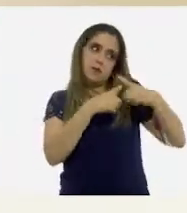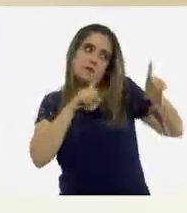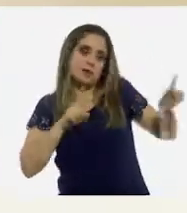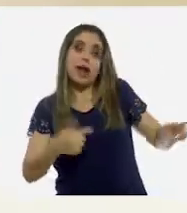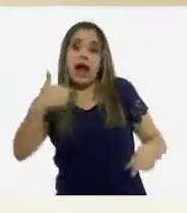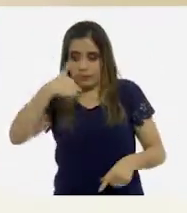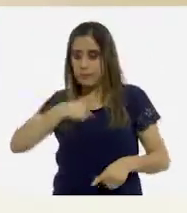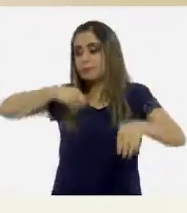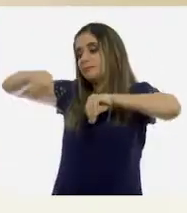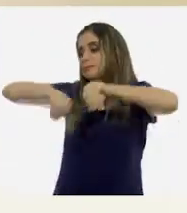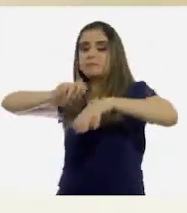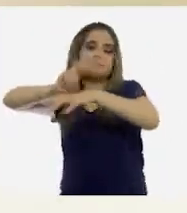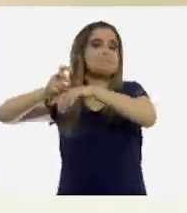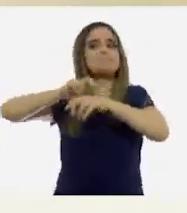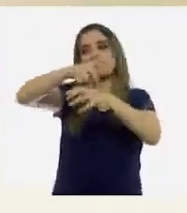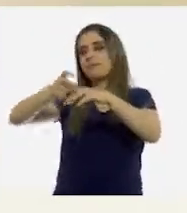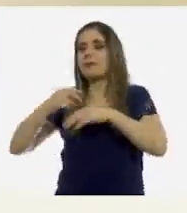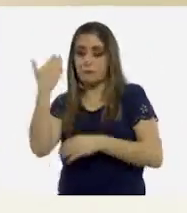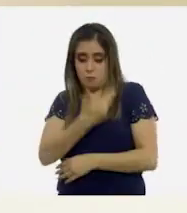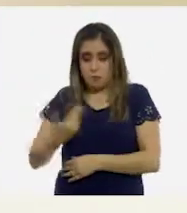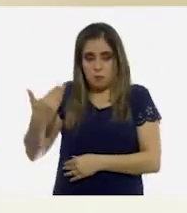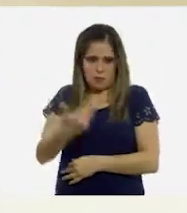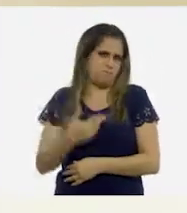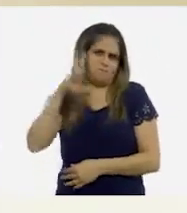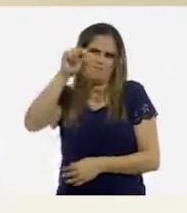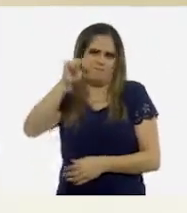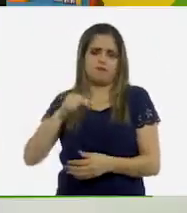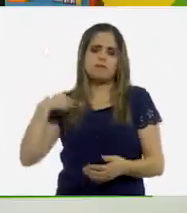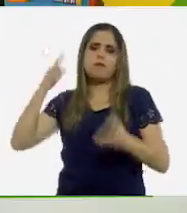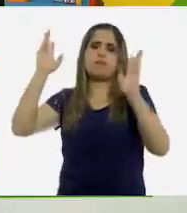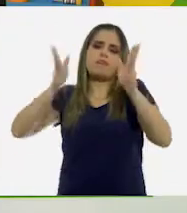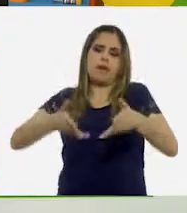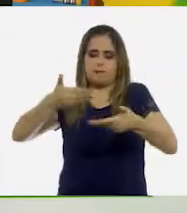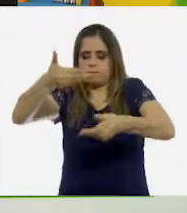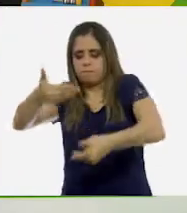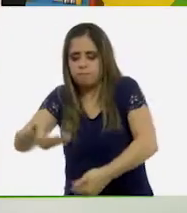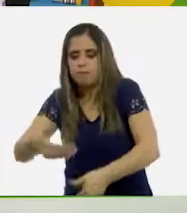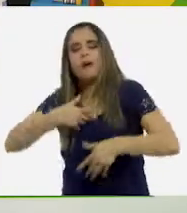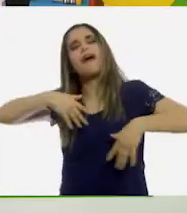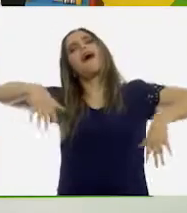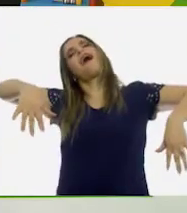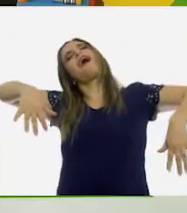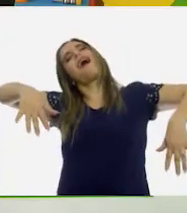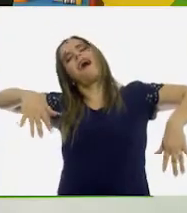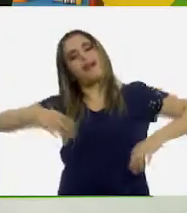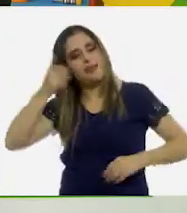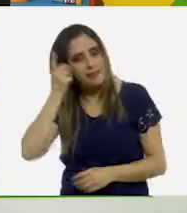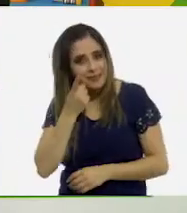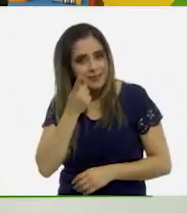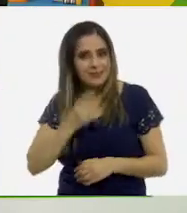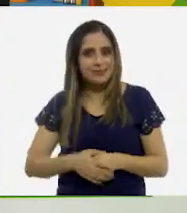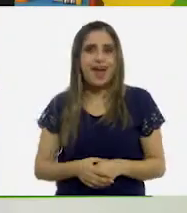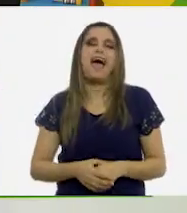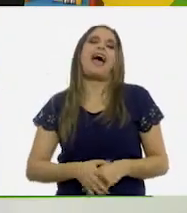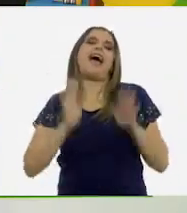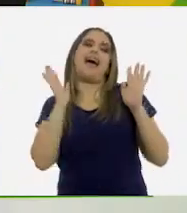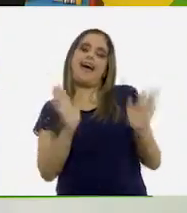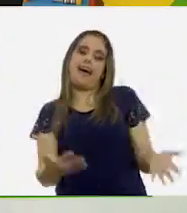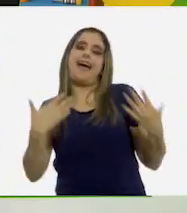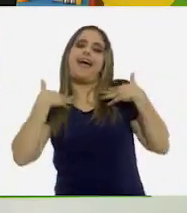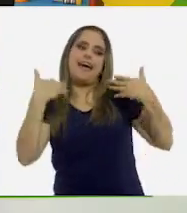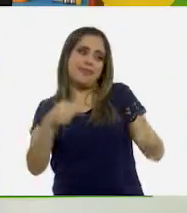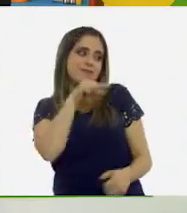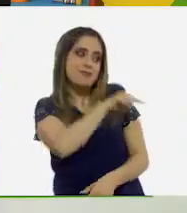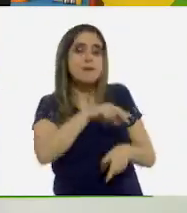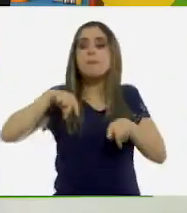mucho y no me dormían envuelta. Me recostaban y ya. ¡Ah! ¡Con razón! Ahora entendemos todo. Eras